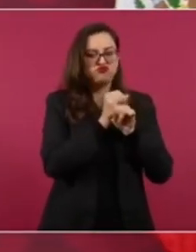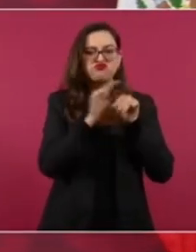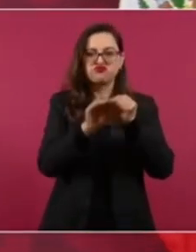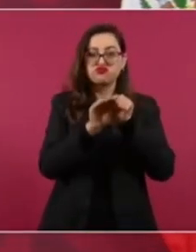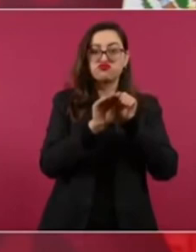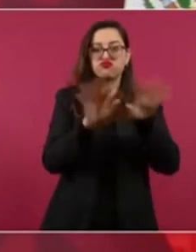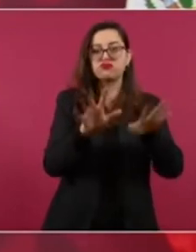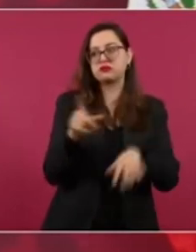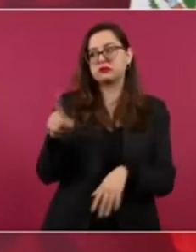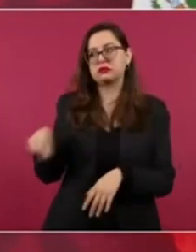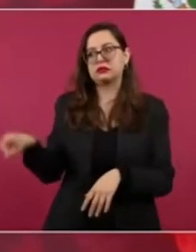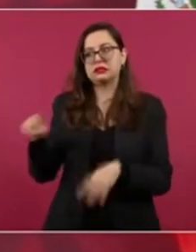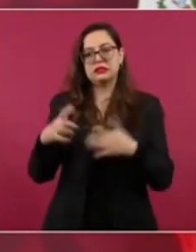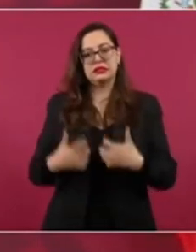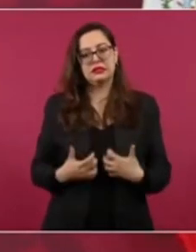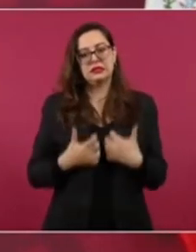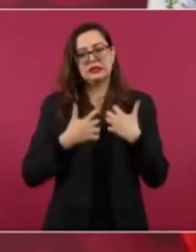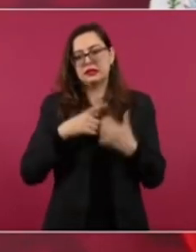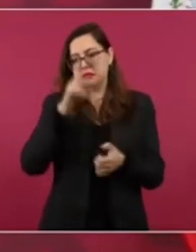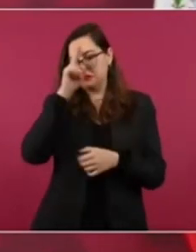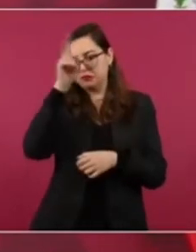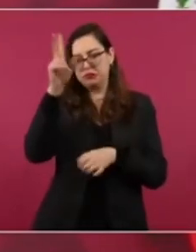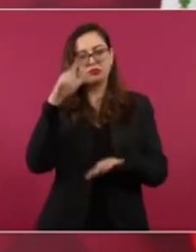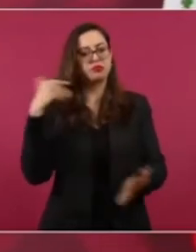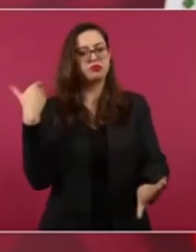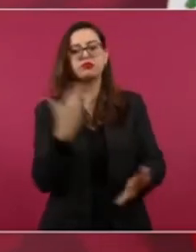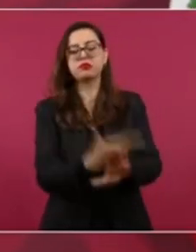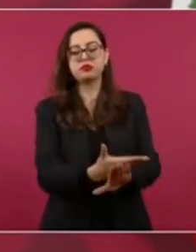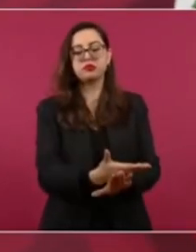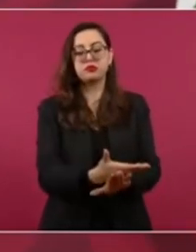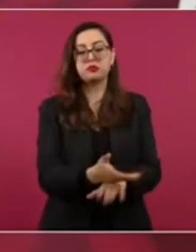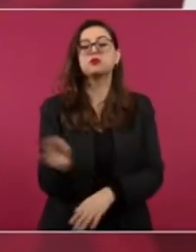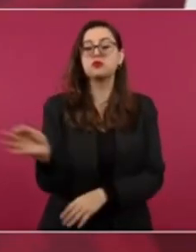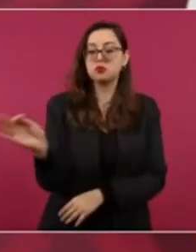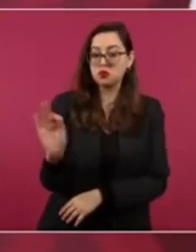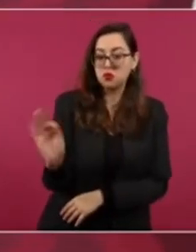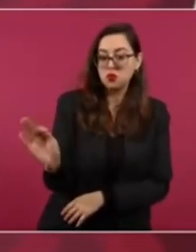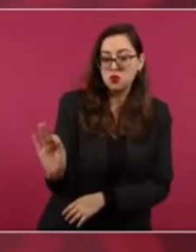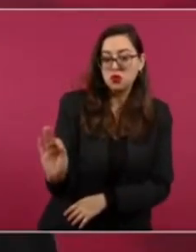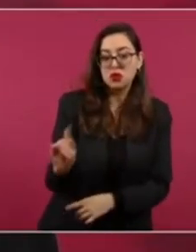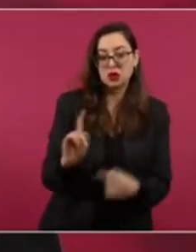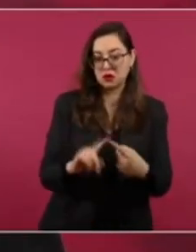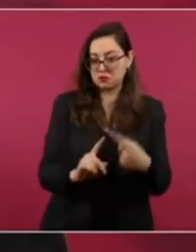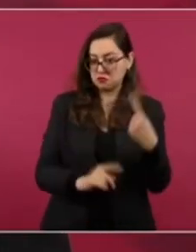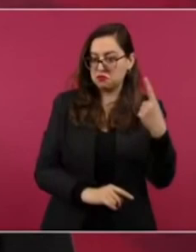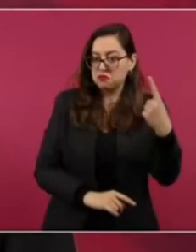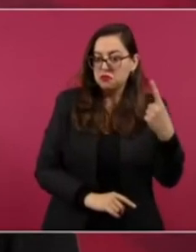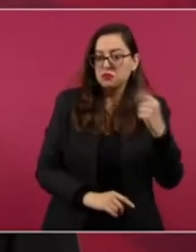respuesta, ahí está eso,